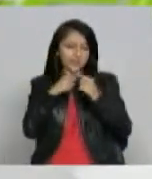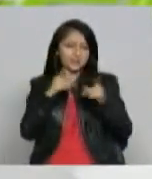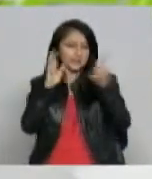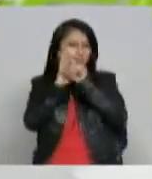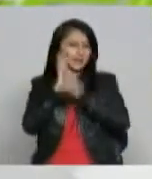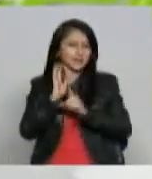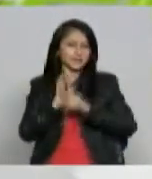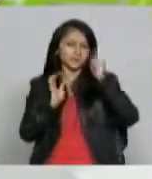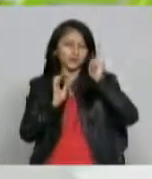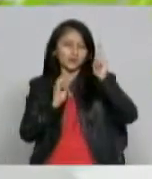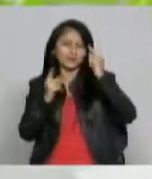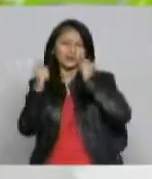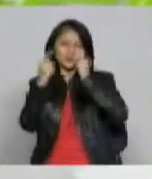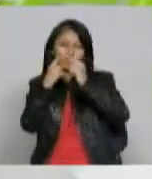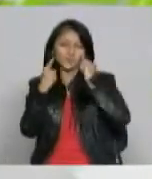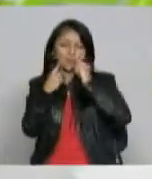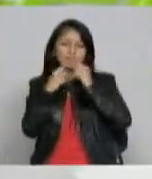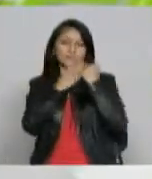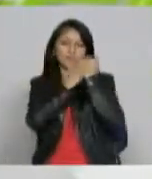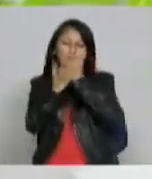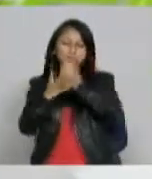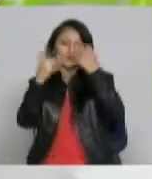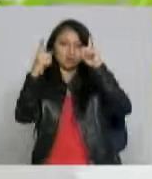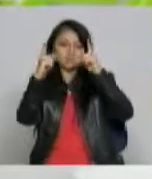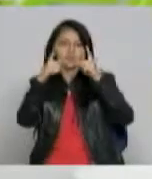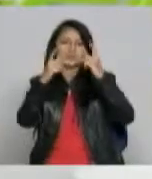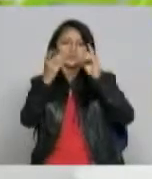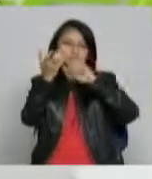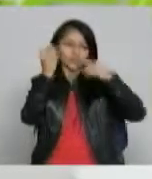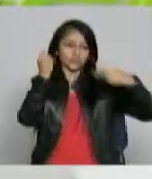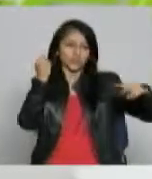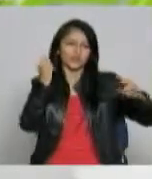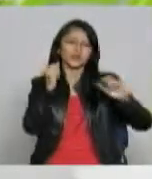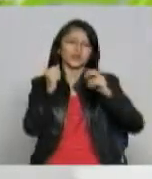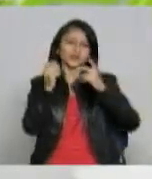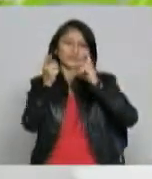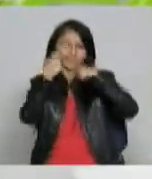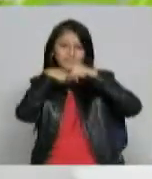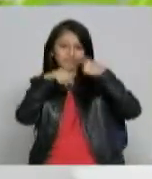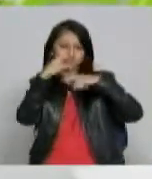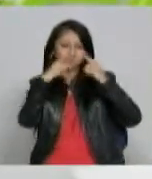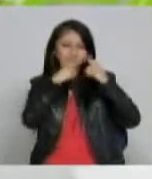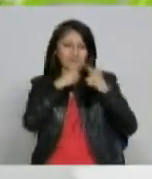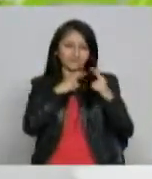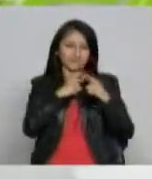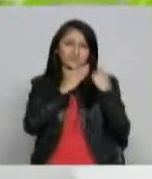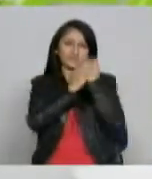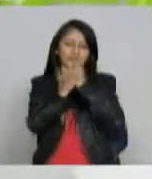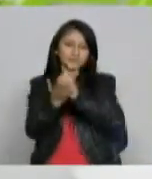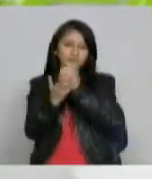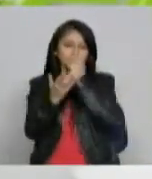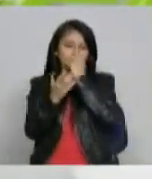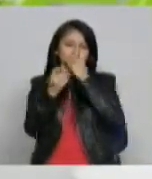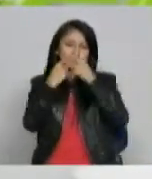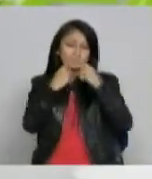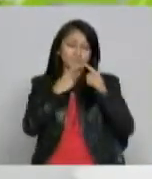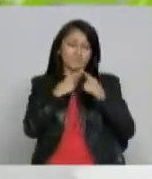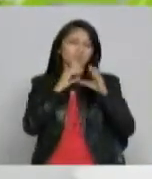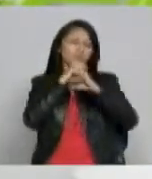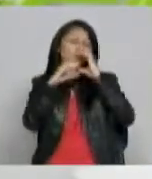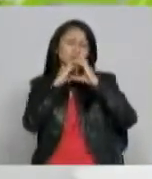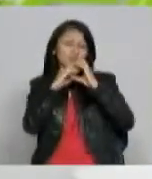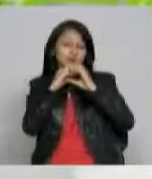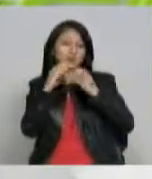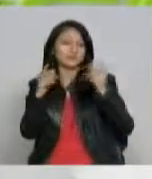políticas y proyectos del sector de las tecnologías y la información en su objetivo de promover el uso y la apropiación de los sistemas de la información